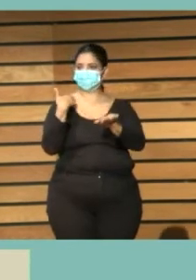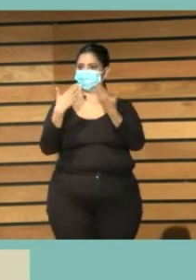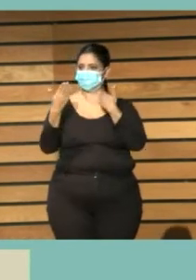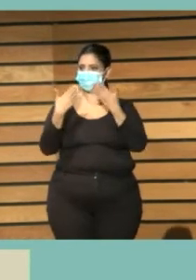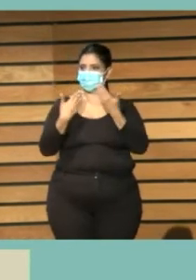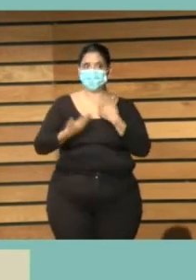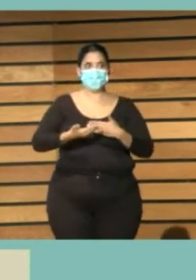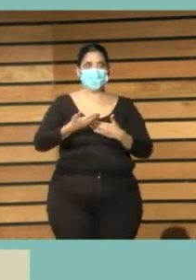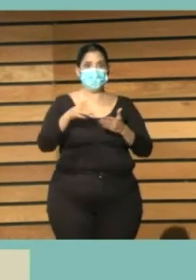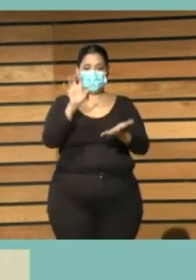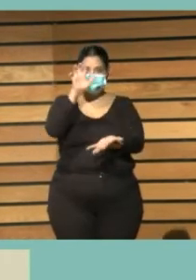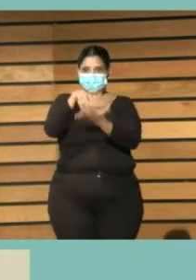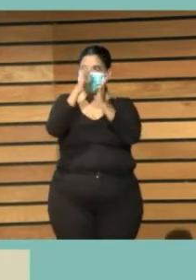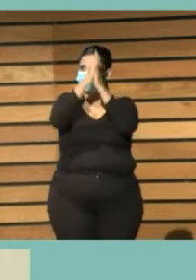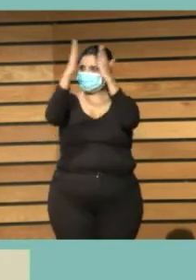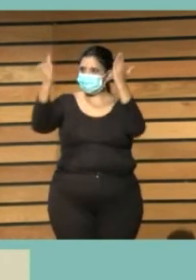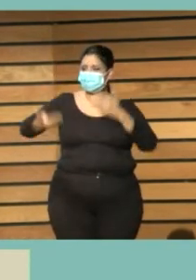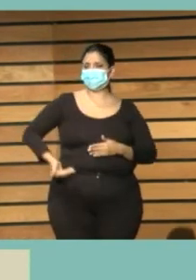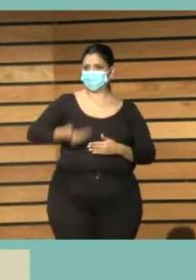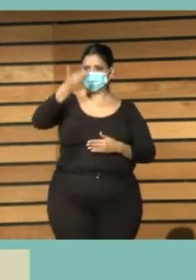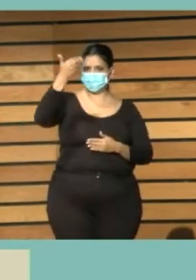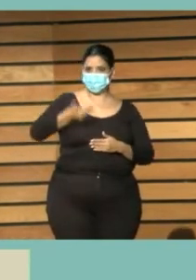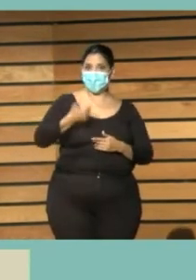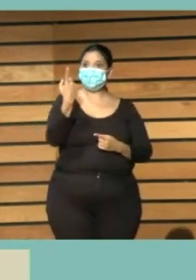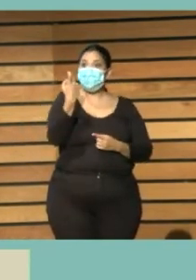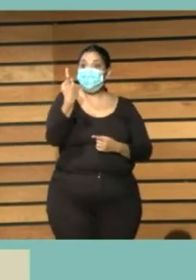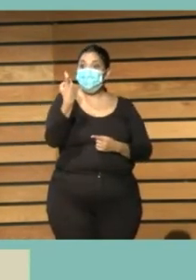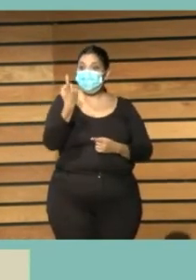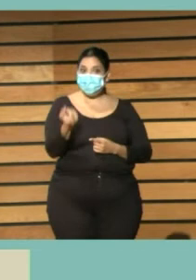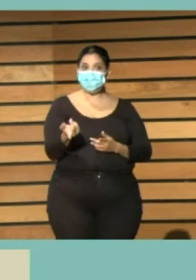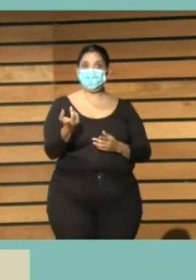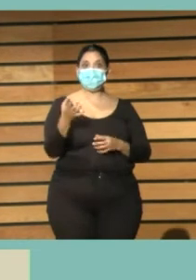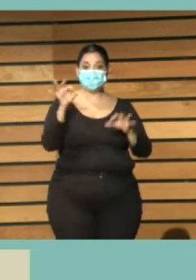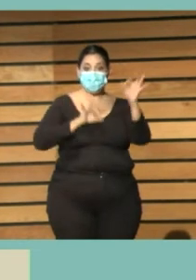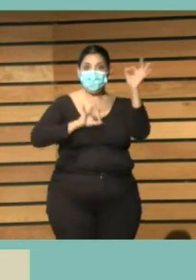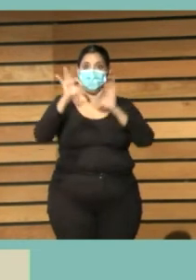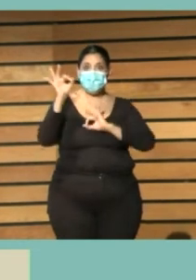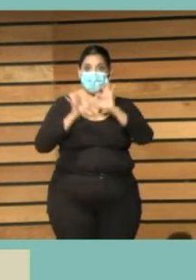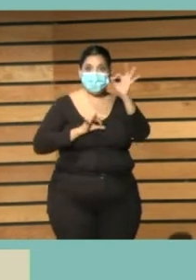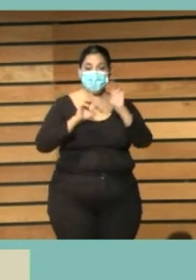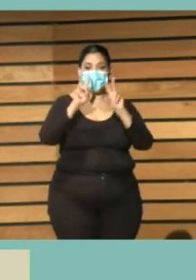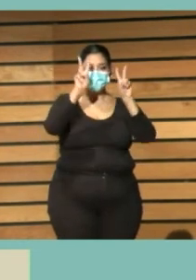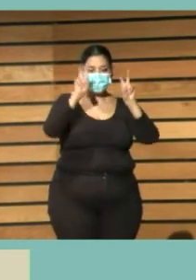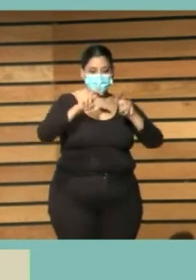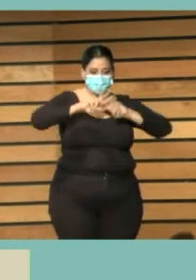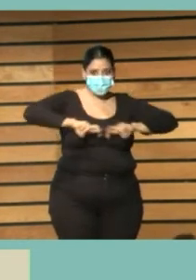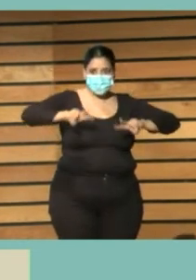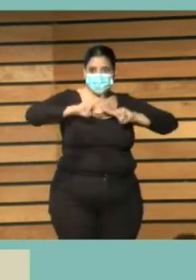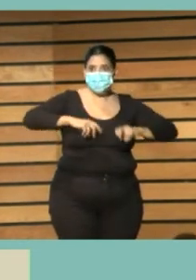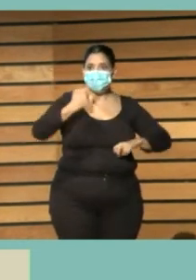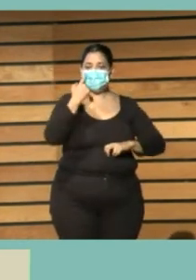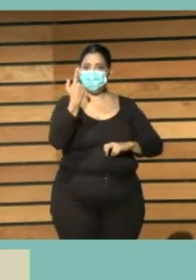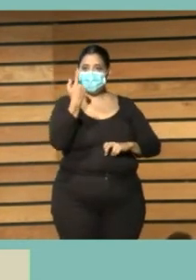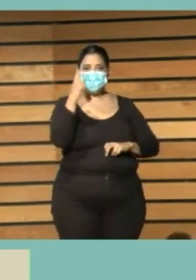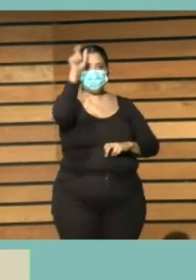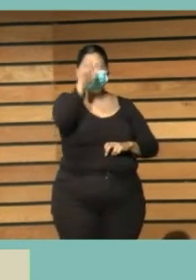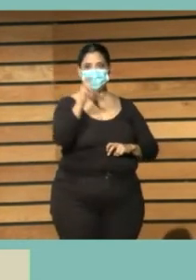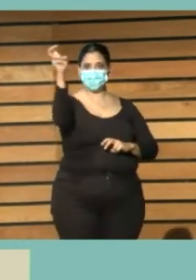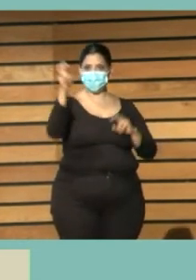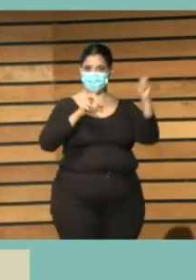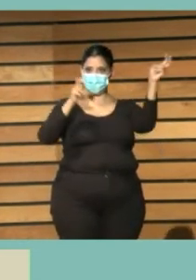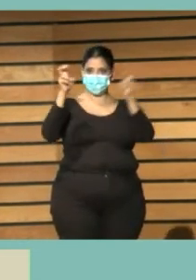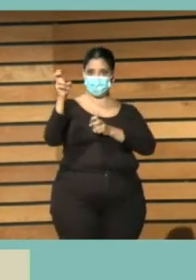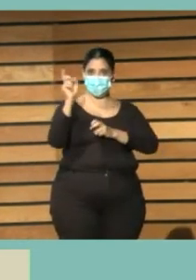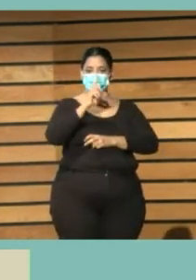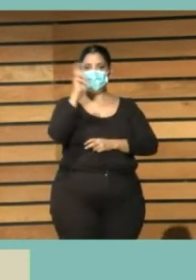bibliotecas y la necesidad de realizar estudios ayer lo apuntaban nuestros compañeros de Iberamérica en sus presentaciones